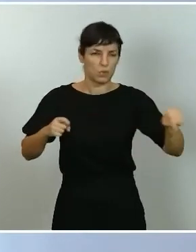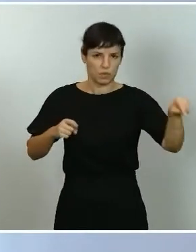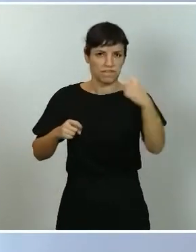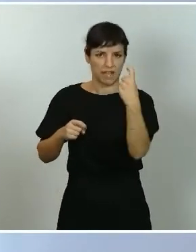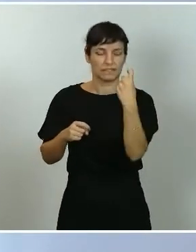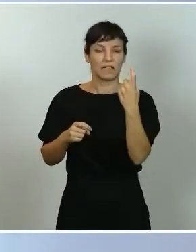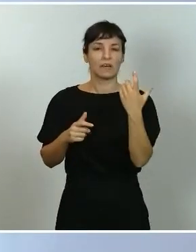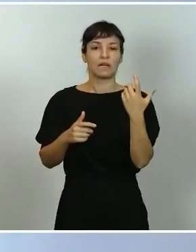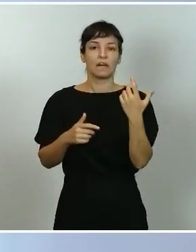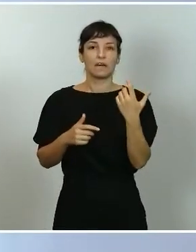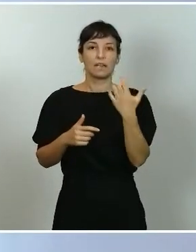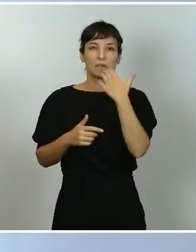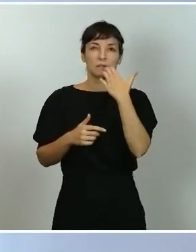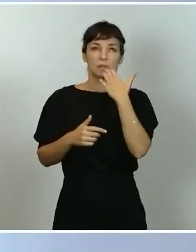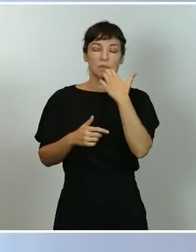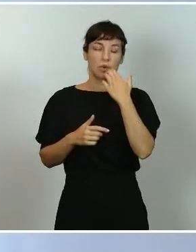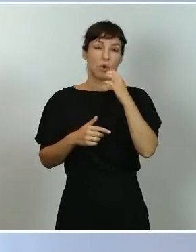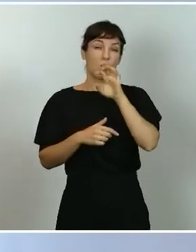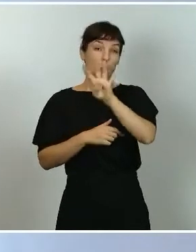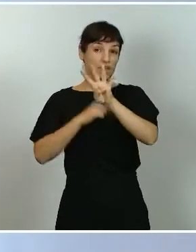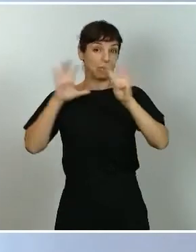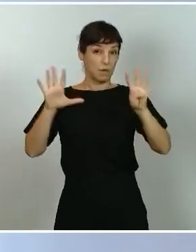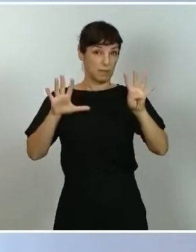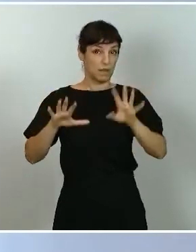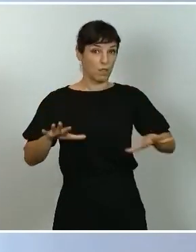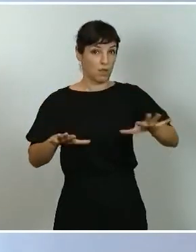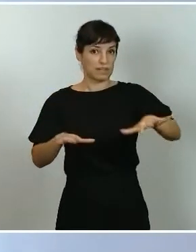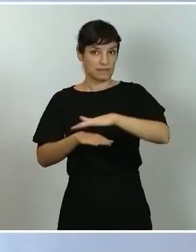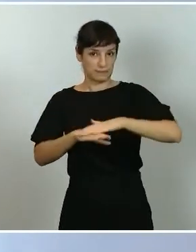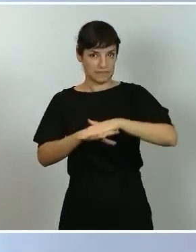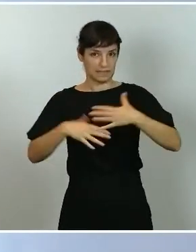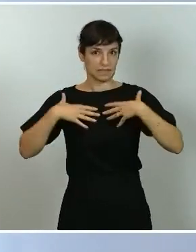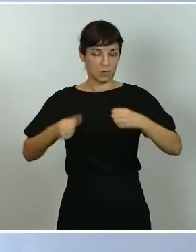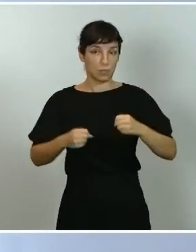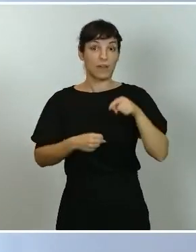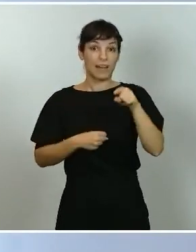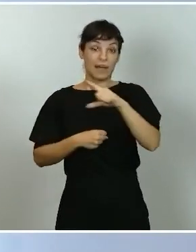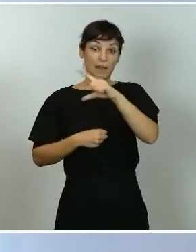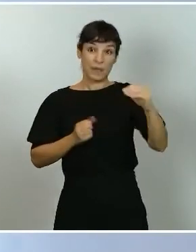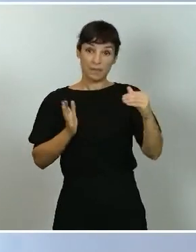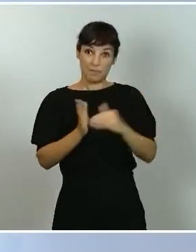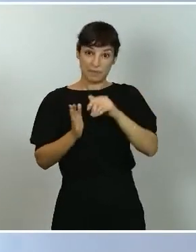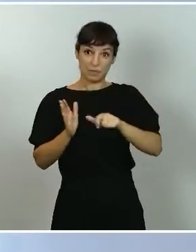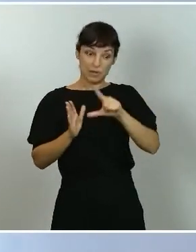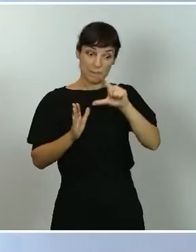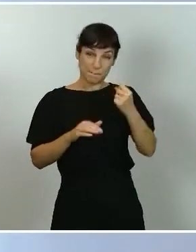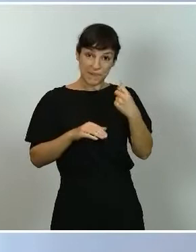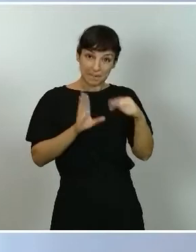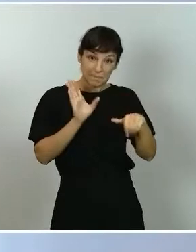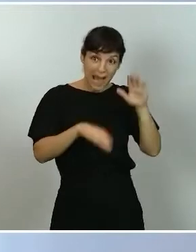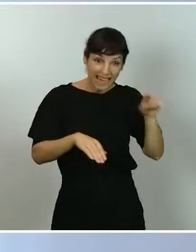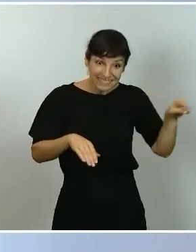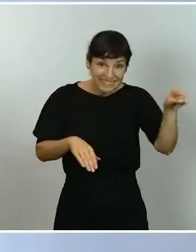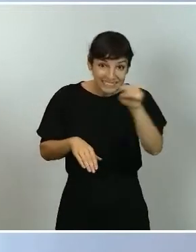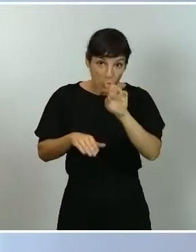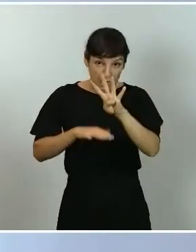las 49 zonas básicas de salud que estaban con incidencias superiores a 1.000 casos por 100.000 habitantes, el martes 29, que es la última